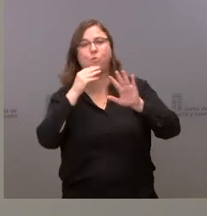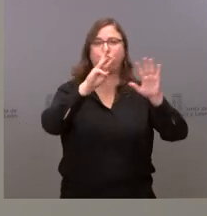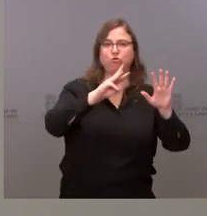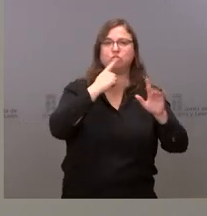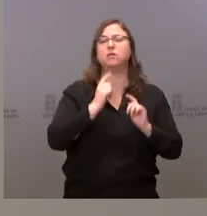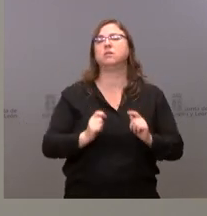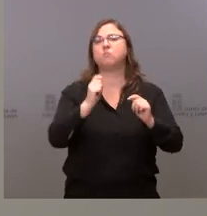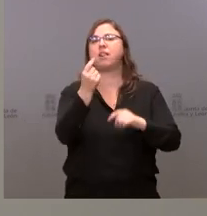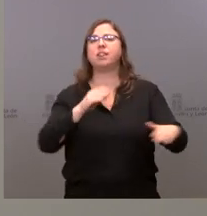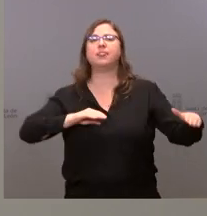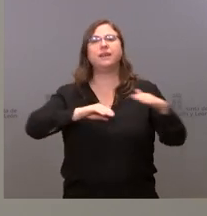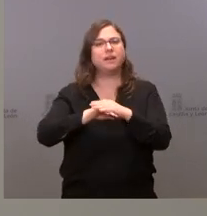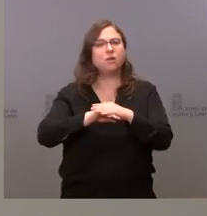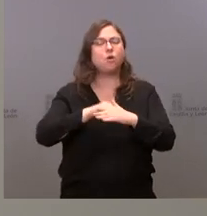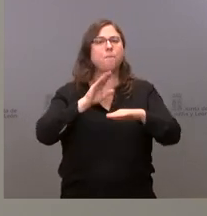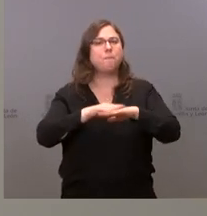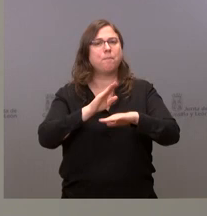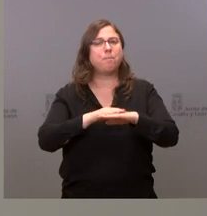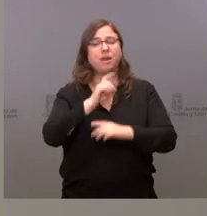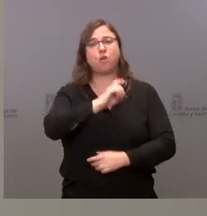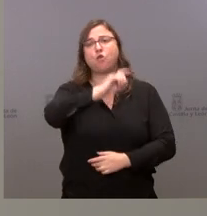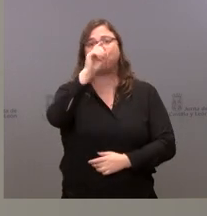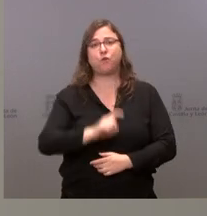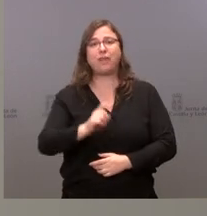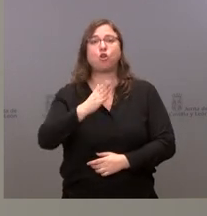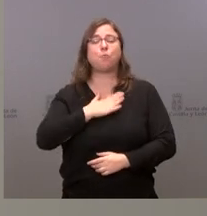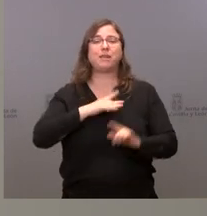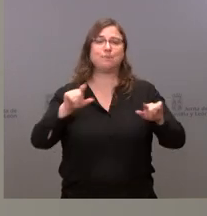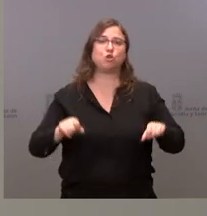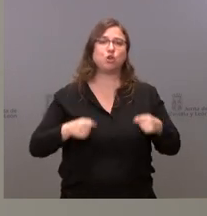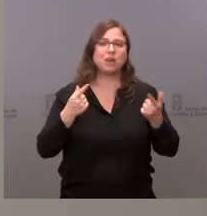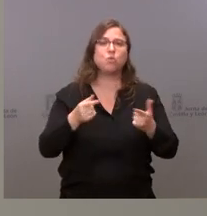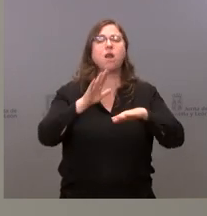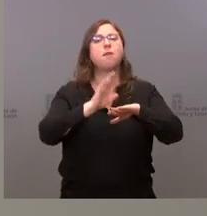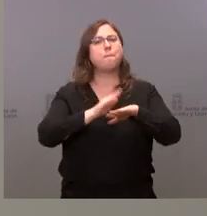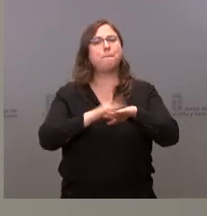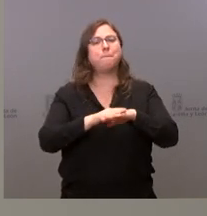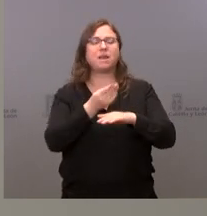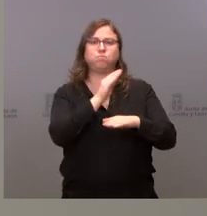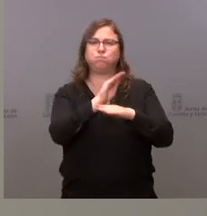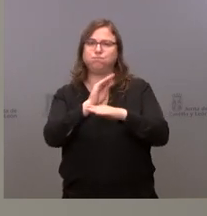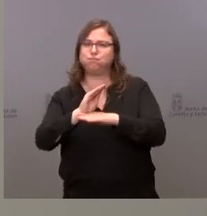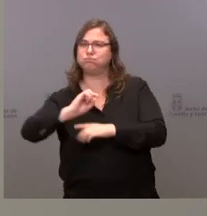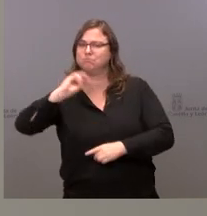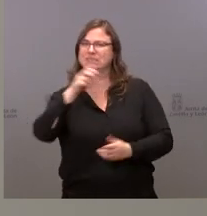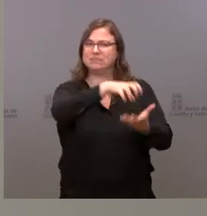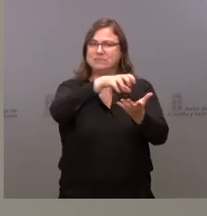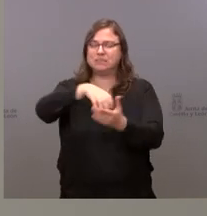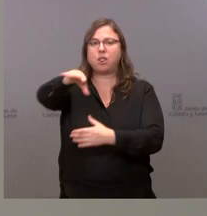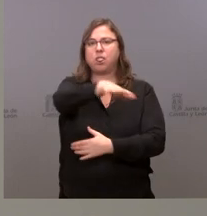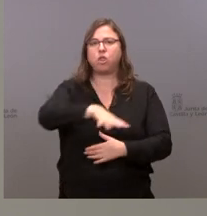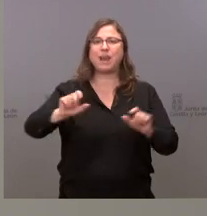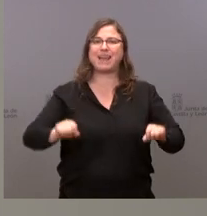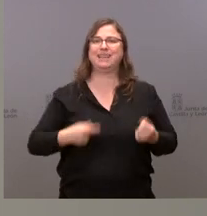autoriza una aportación dineraria a la Fundación, en este caso de Patrimonio Natural de Castellón, para financiar distintas infraestructuras en el medio natural.